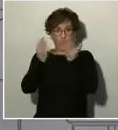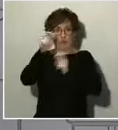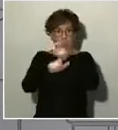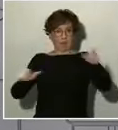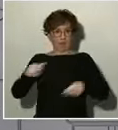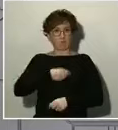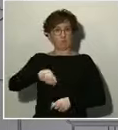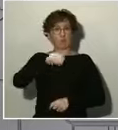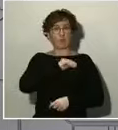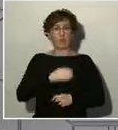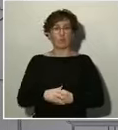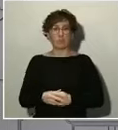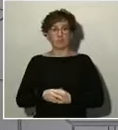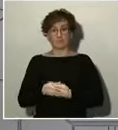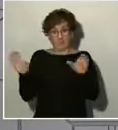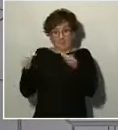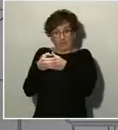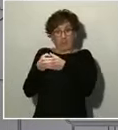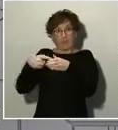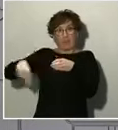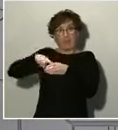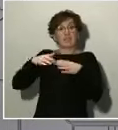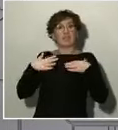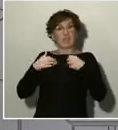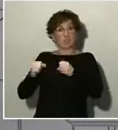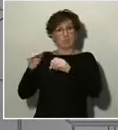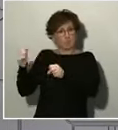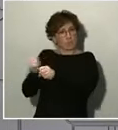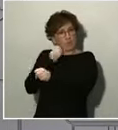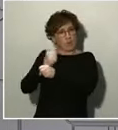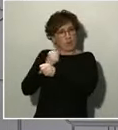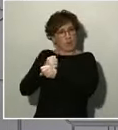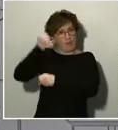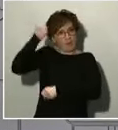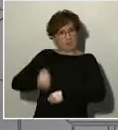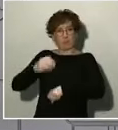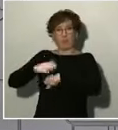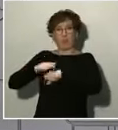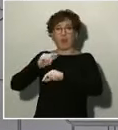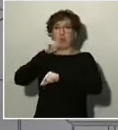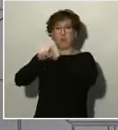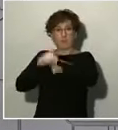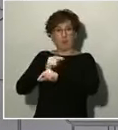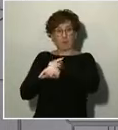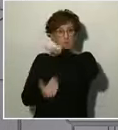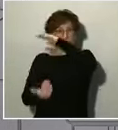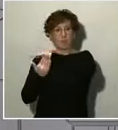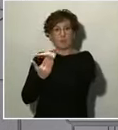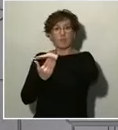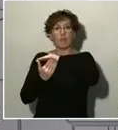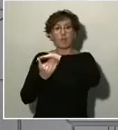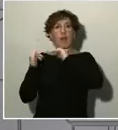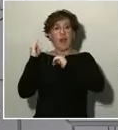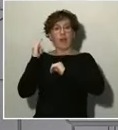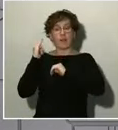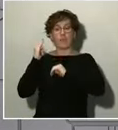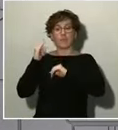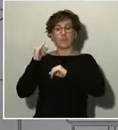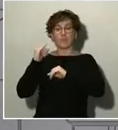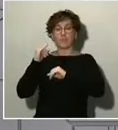colectivo de parar al virus tendrá varios hitos. El primer logro será, como dije en una de mis comparecencias,